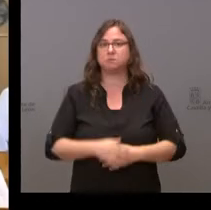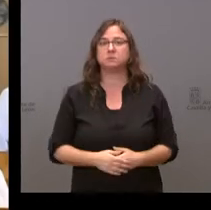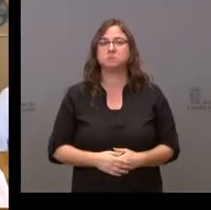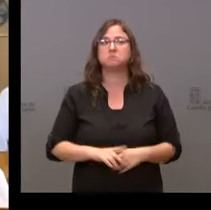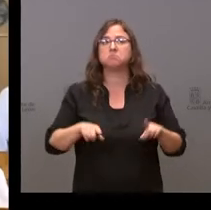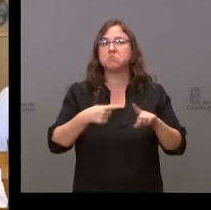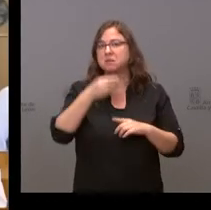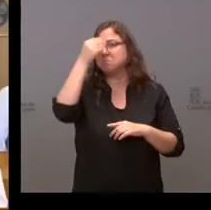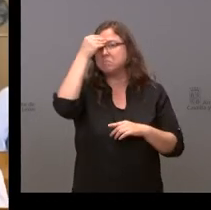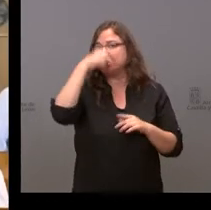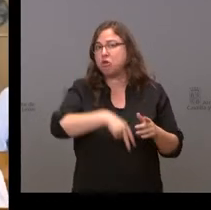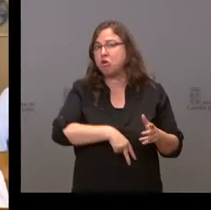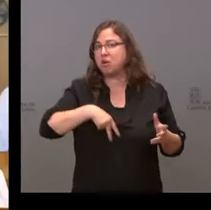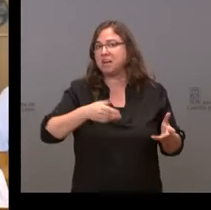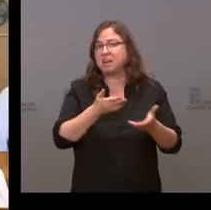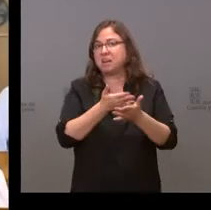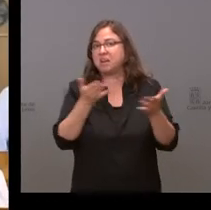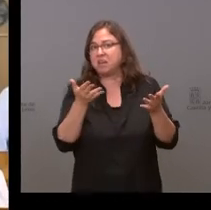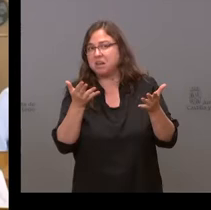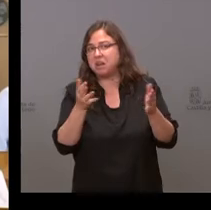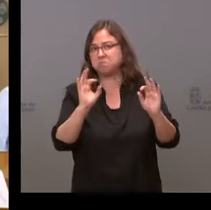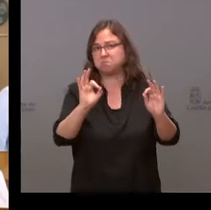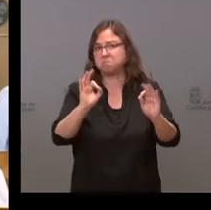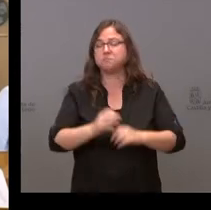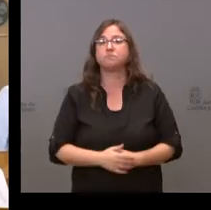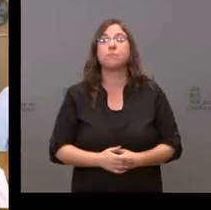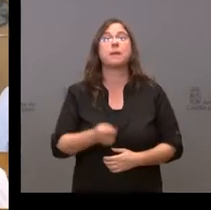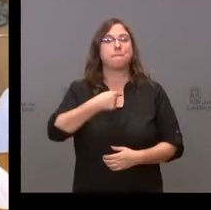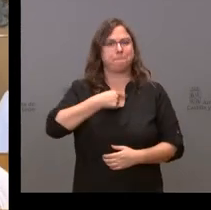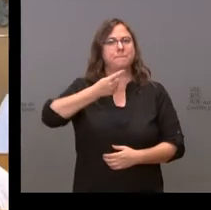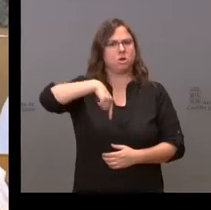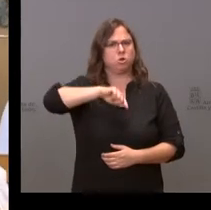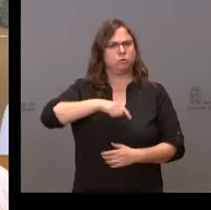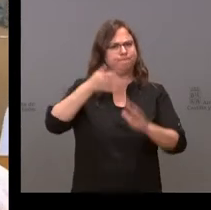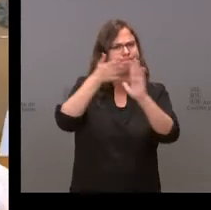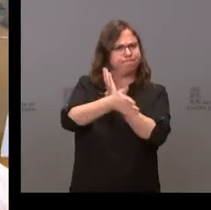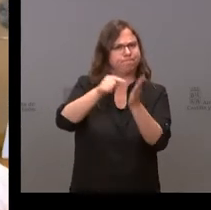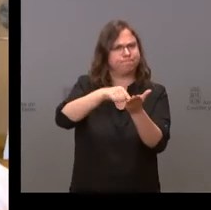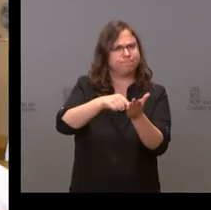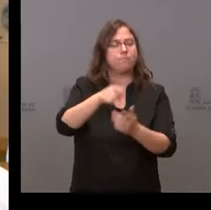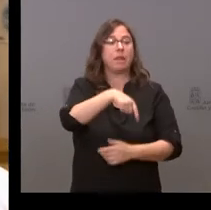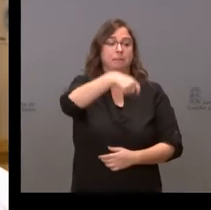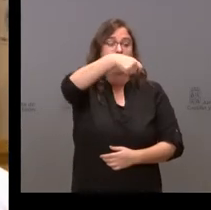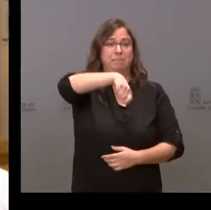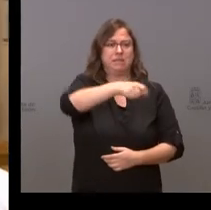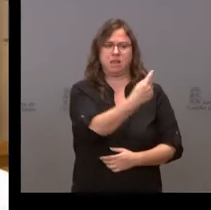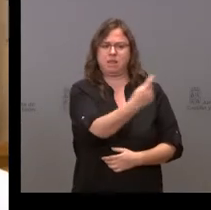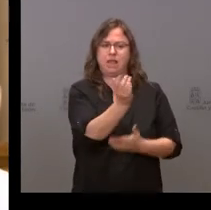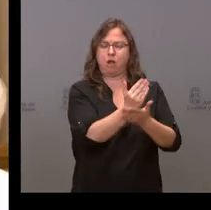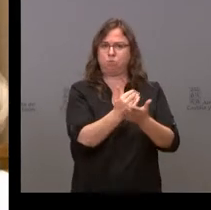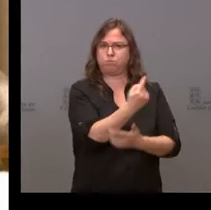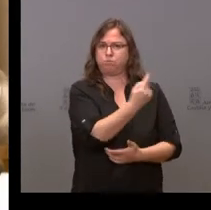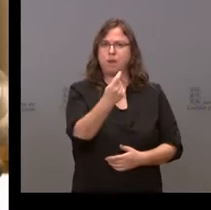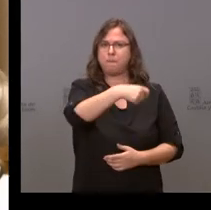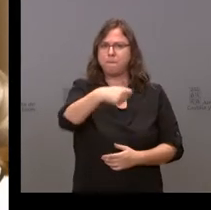generales esto es lo que ha ocurrido. Si hemos insistido bastantes titulares de presidencias